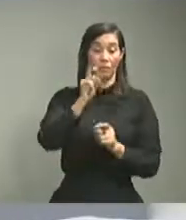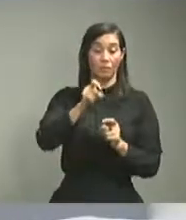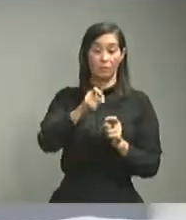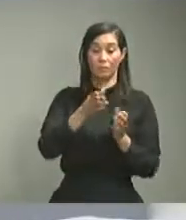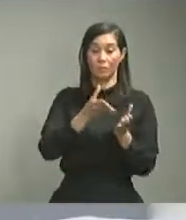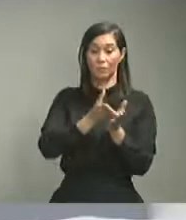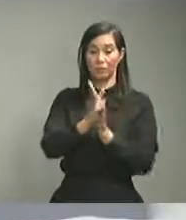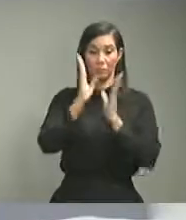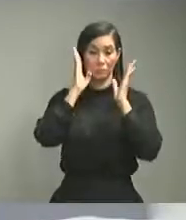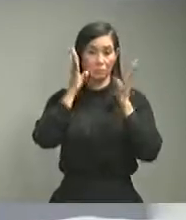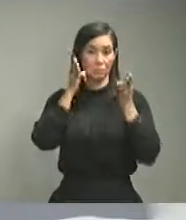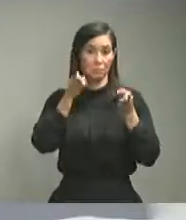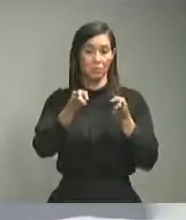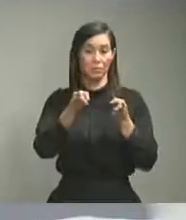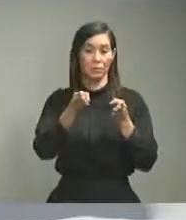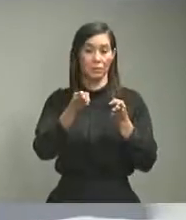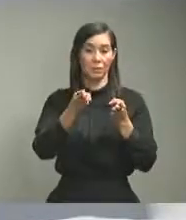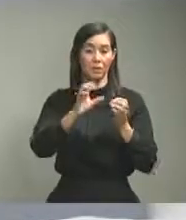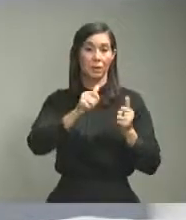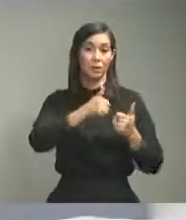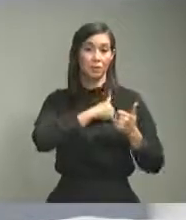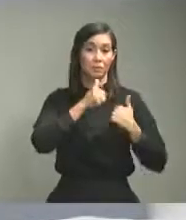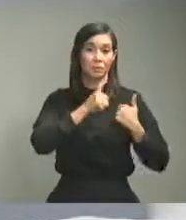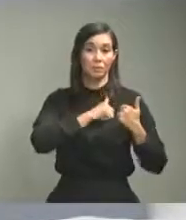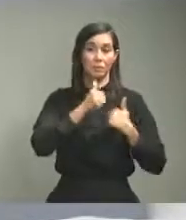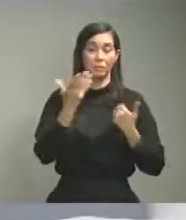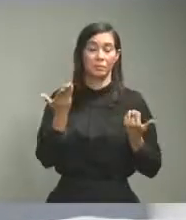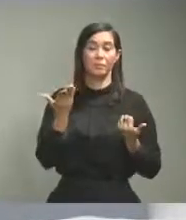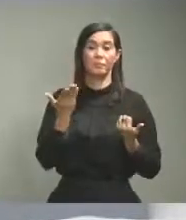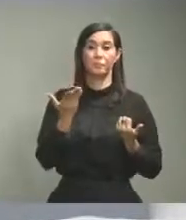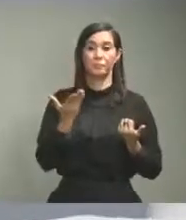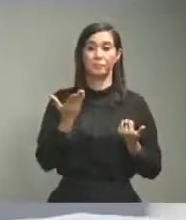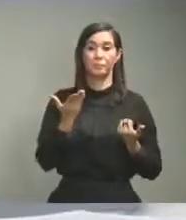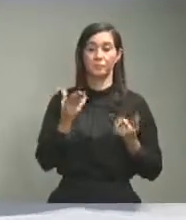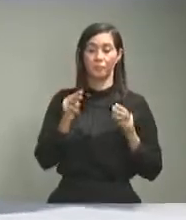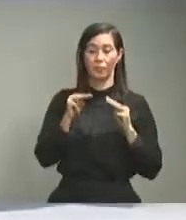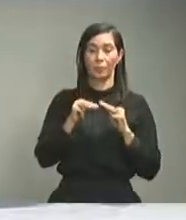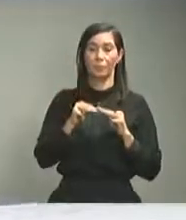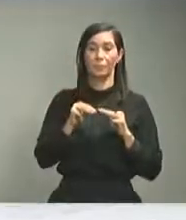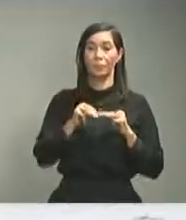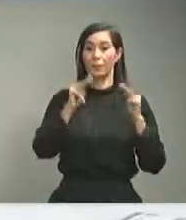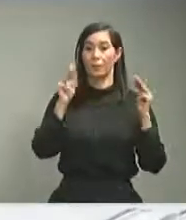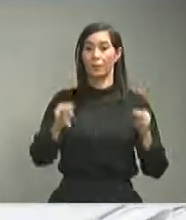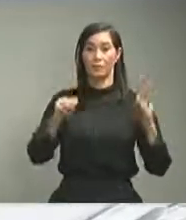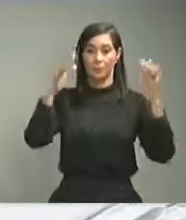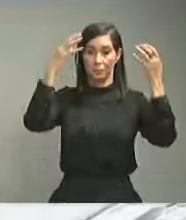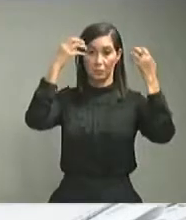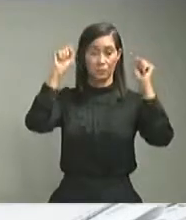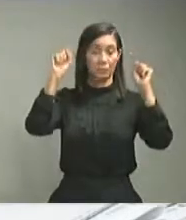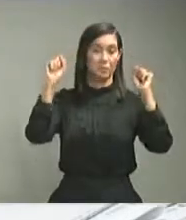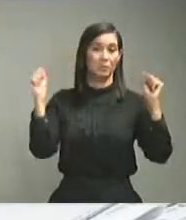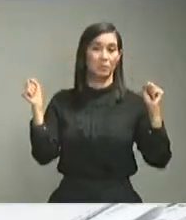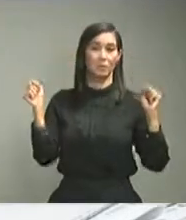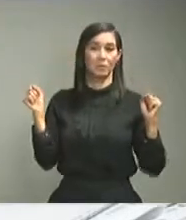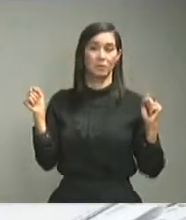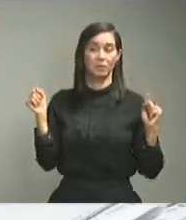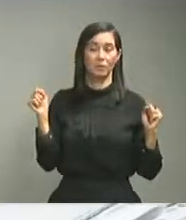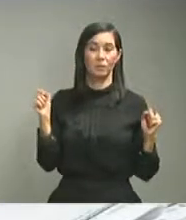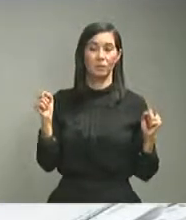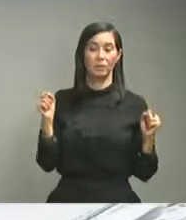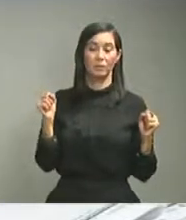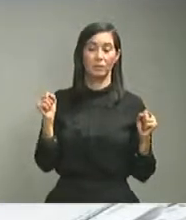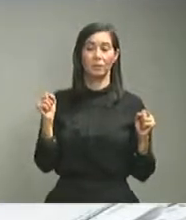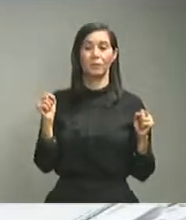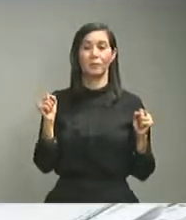las fuerzas armadas el ministerio de la presidencia el